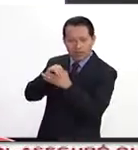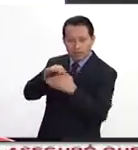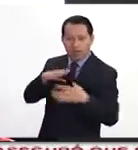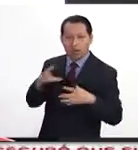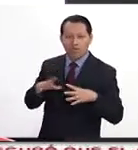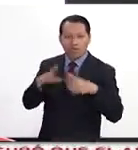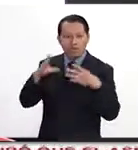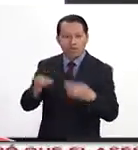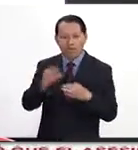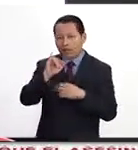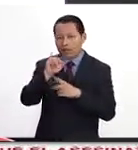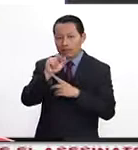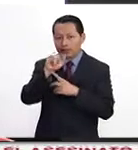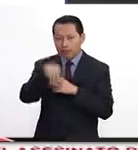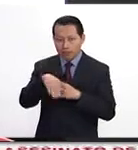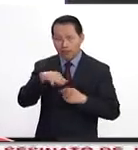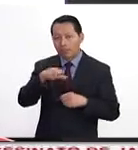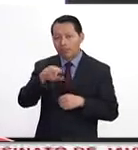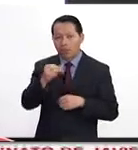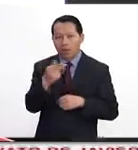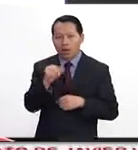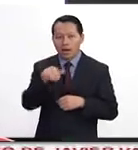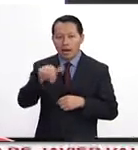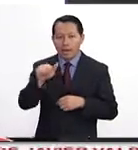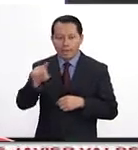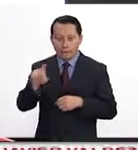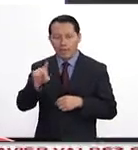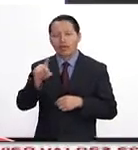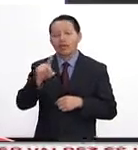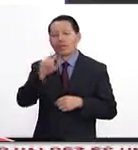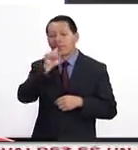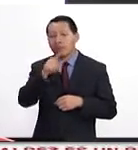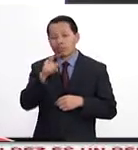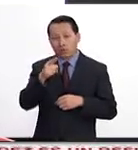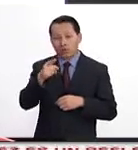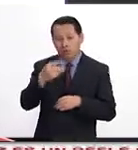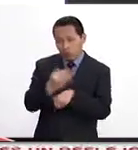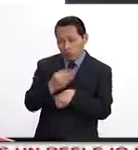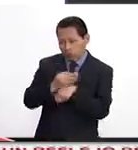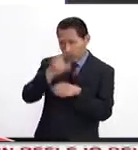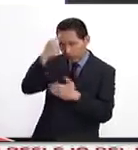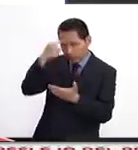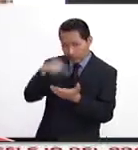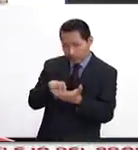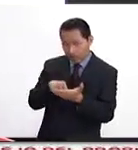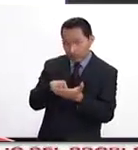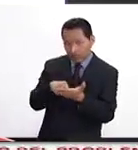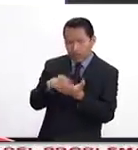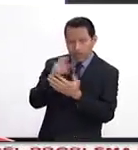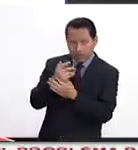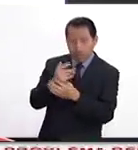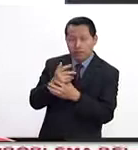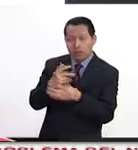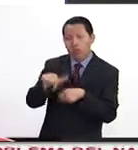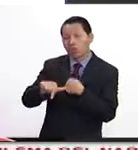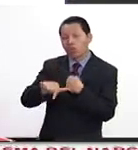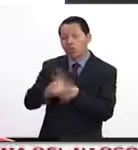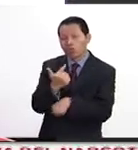fundador del islam, Muhammad. En este caso ellos creen actualmente que el doceavo